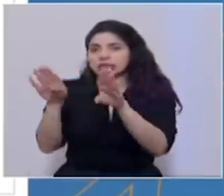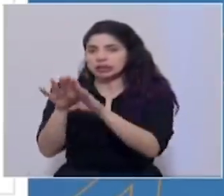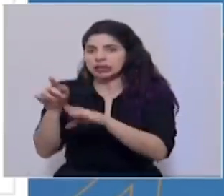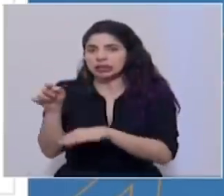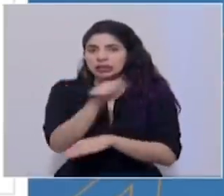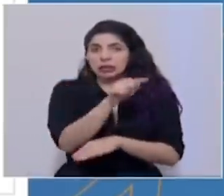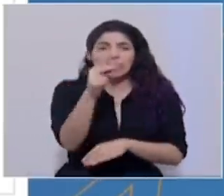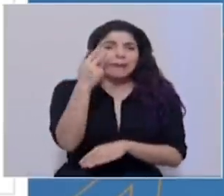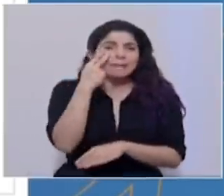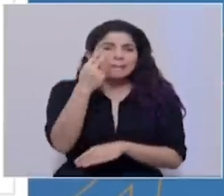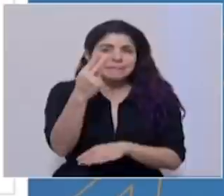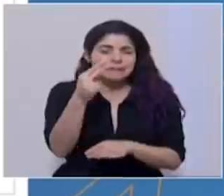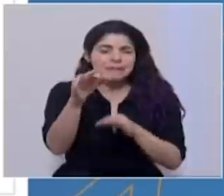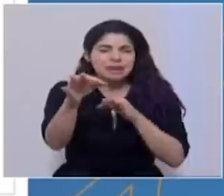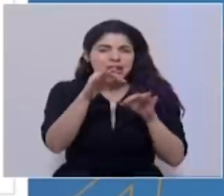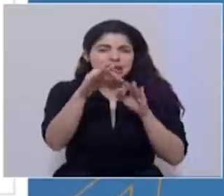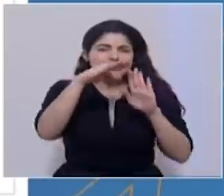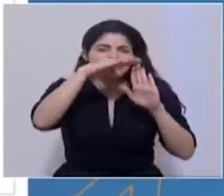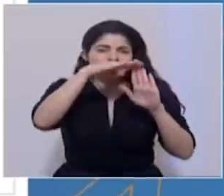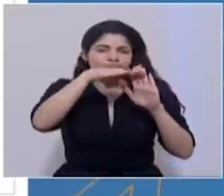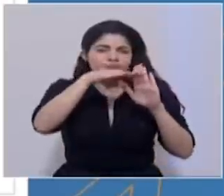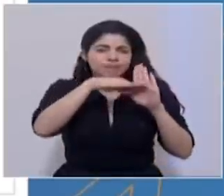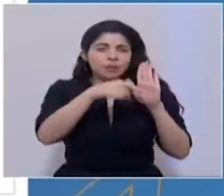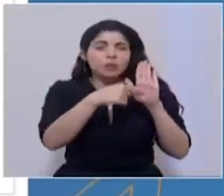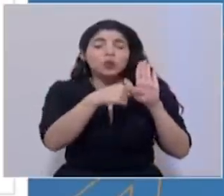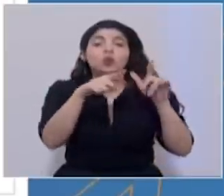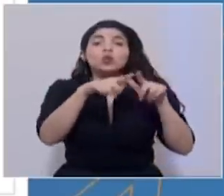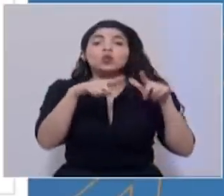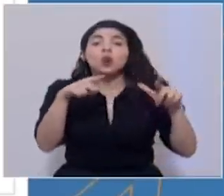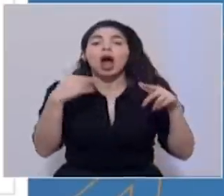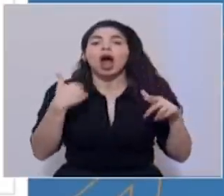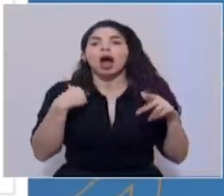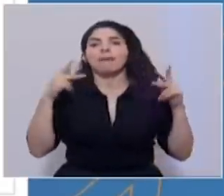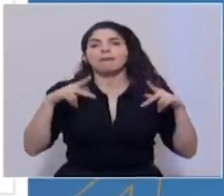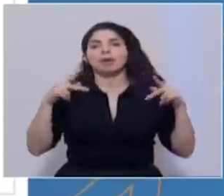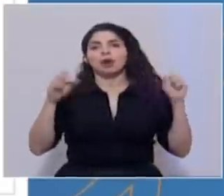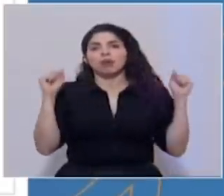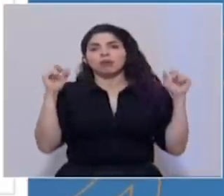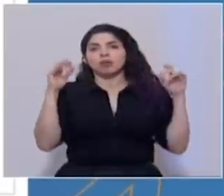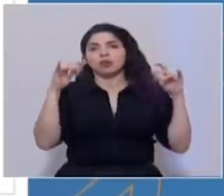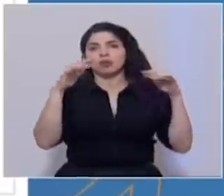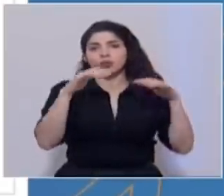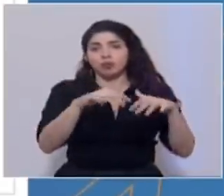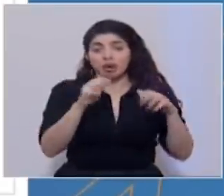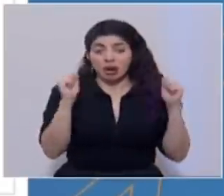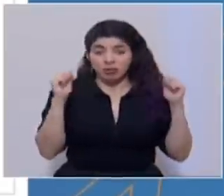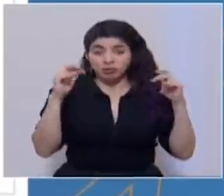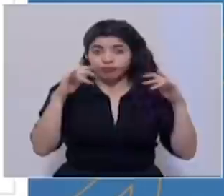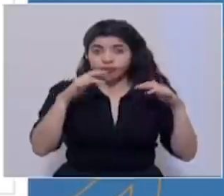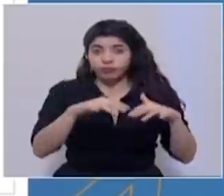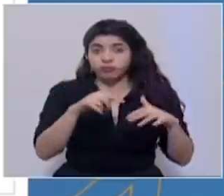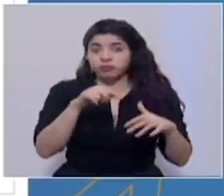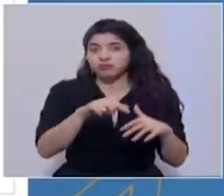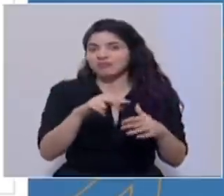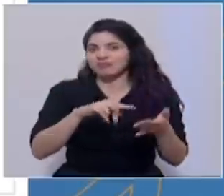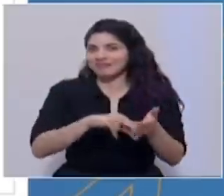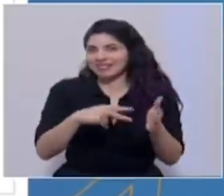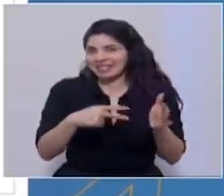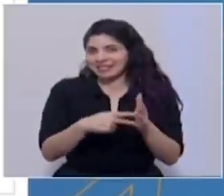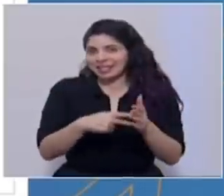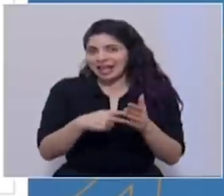el detalle porque son actividades de concentración masiva. Es claro que la concentración masiva no permite